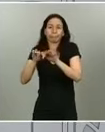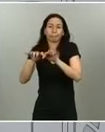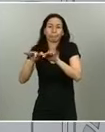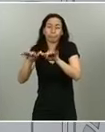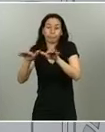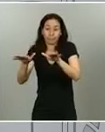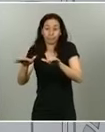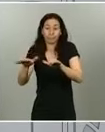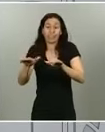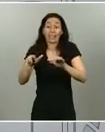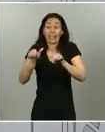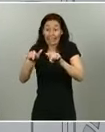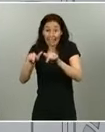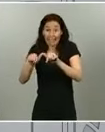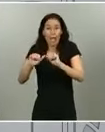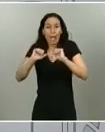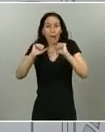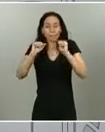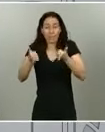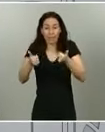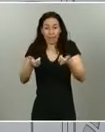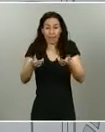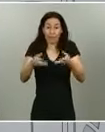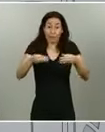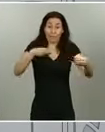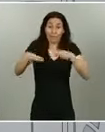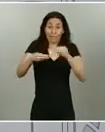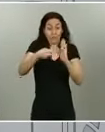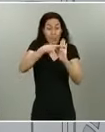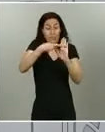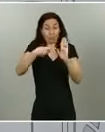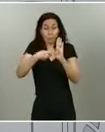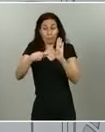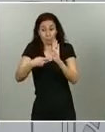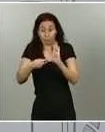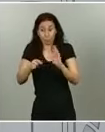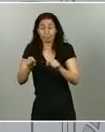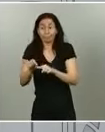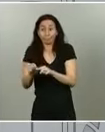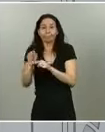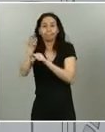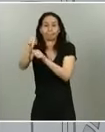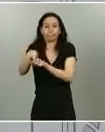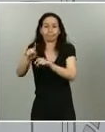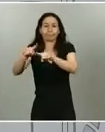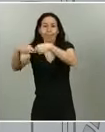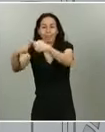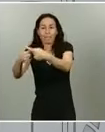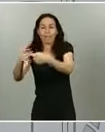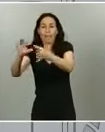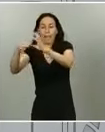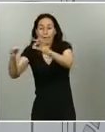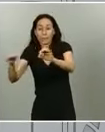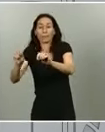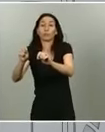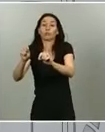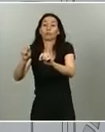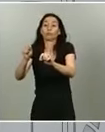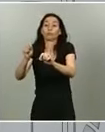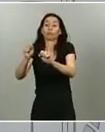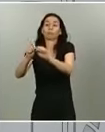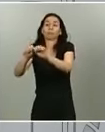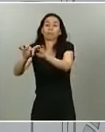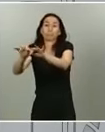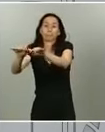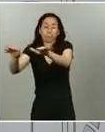podido, si se reúnen y no se observan las normas de precaución que venimos diciendo constantemente que se